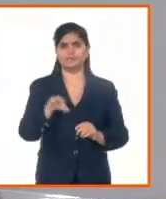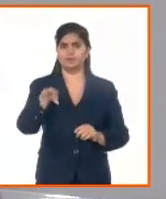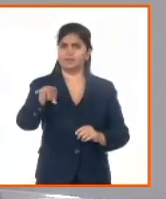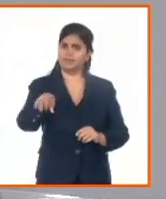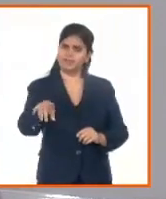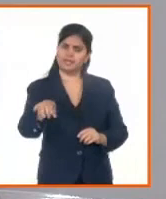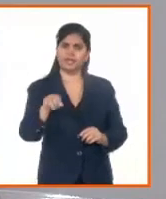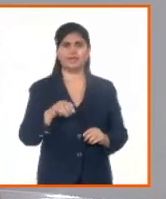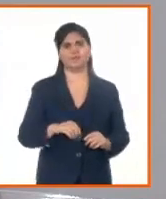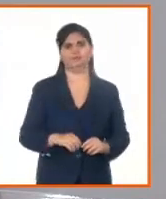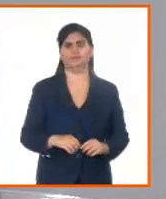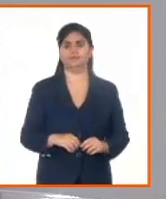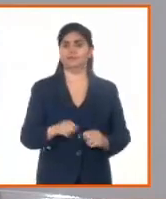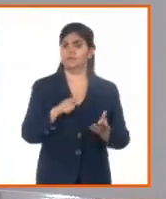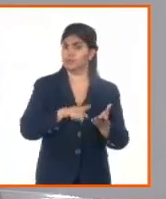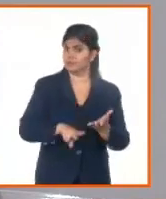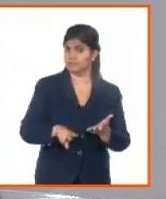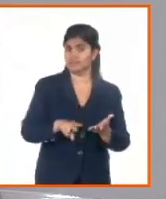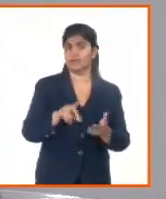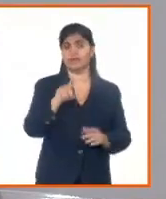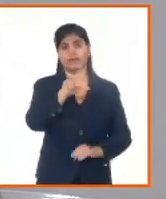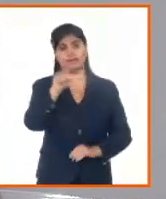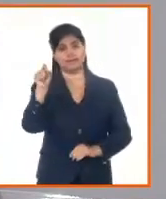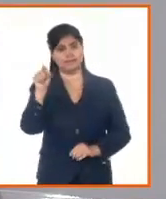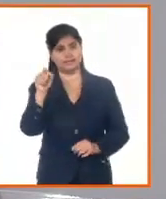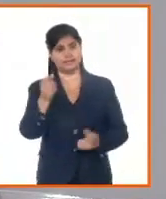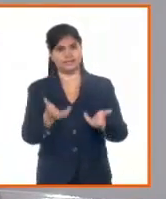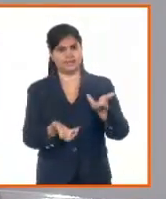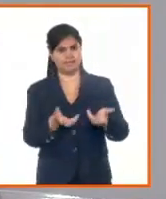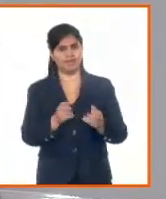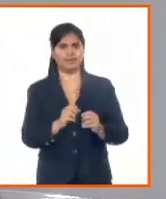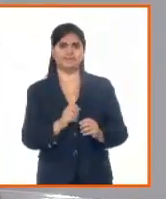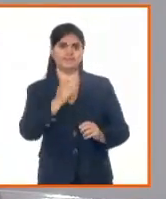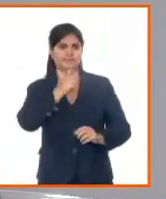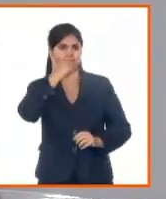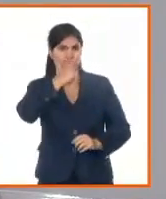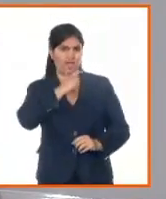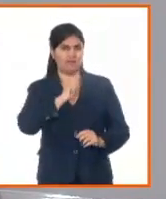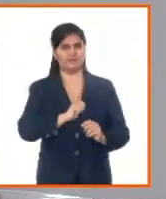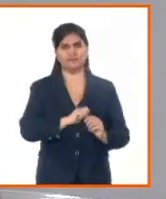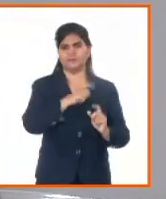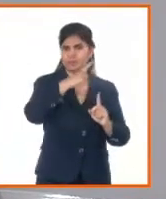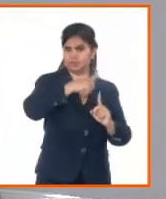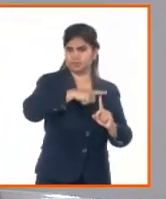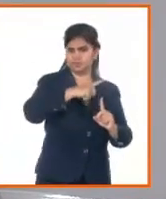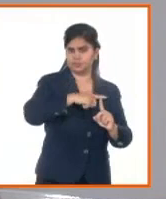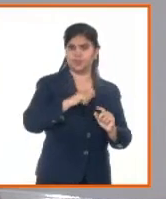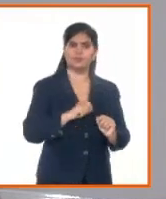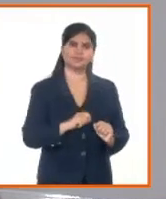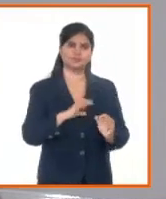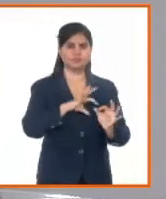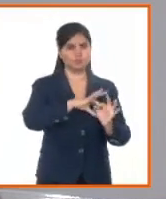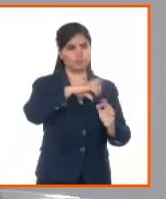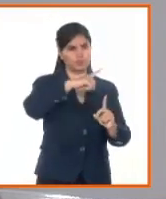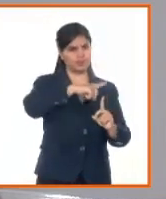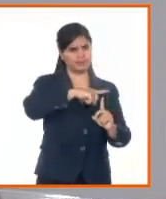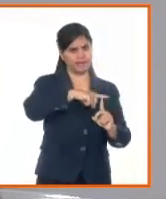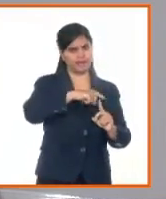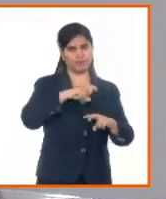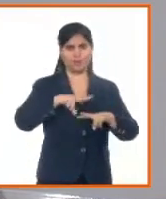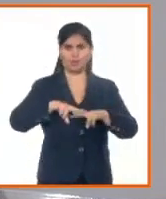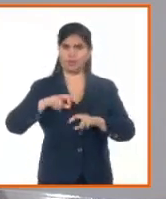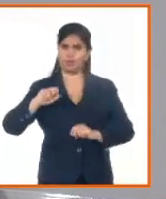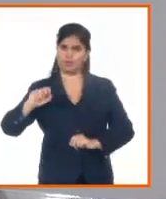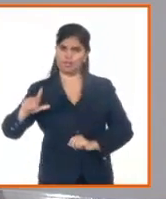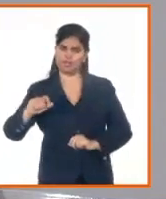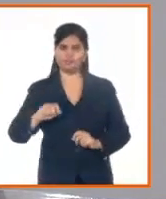lo tenemos en Cienfuegos, en Ciego de Ávila, en Las Tunas, en Guantánamo, en Holguín